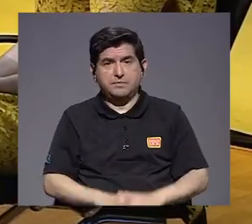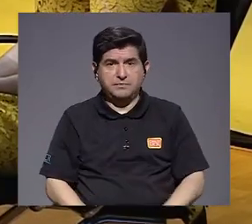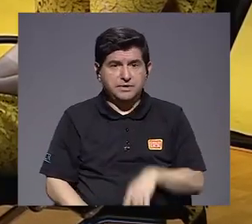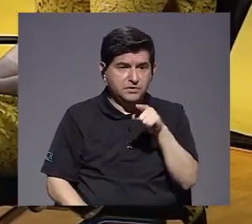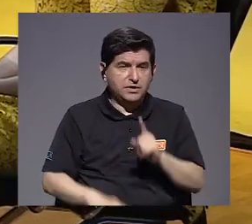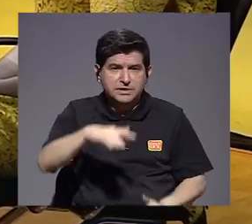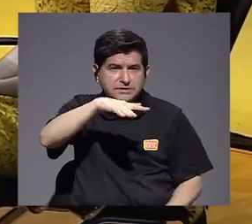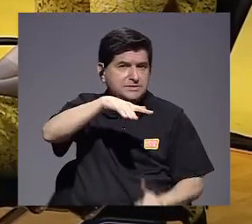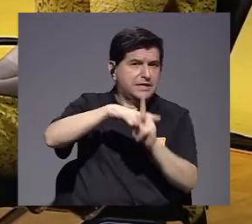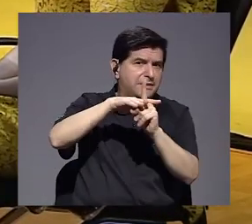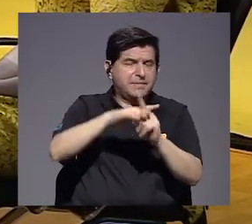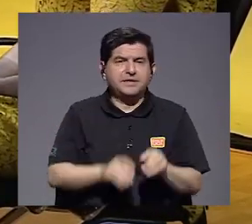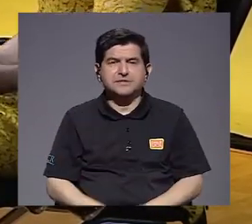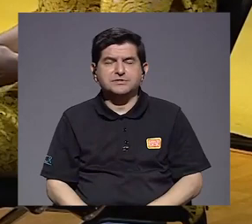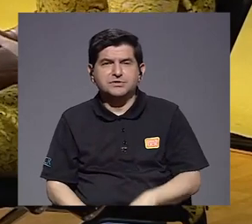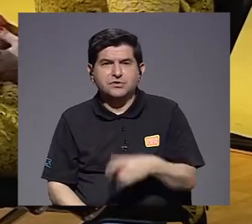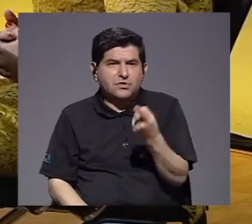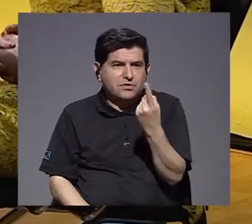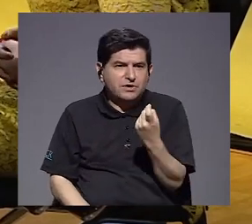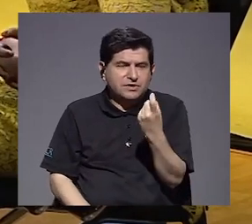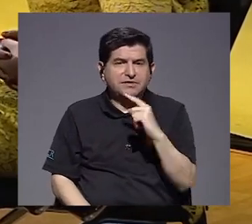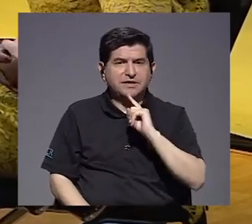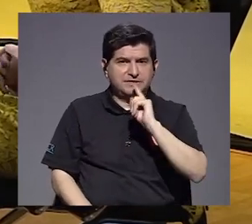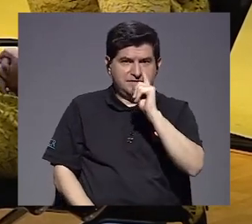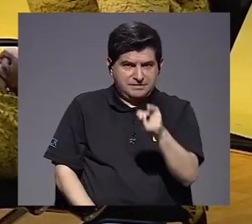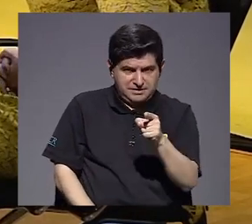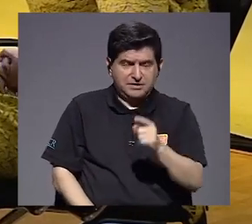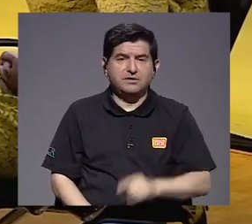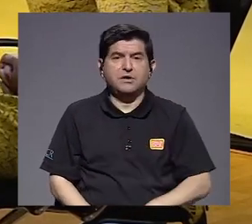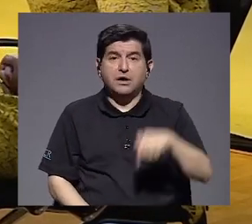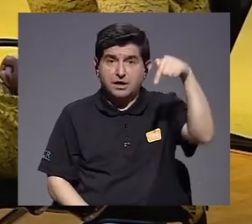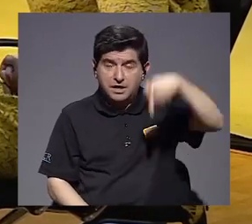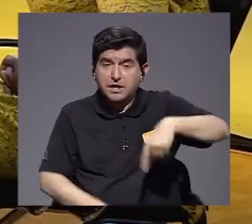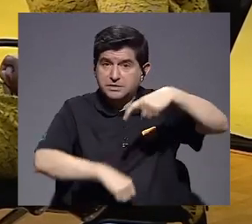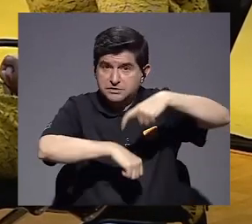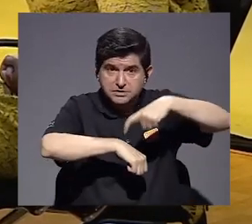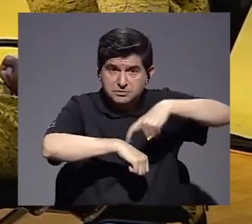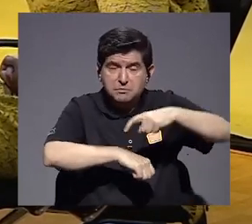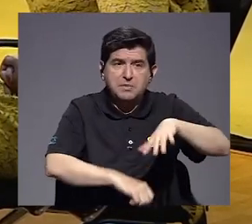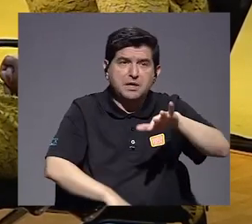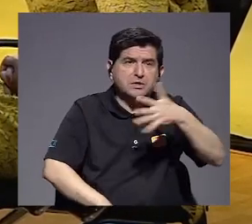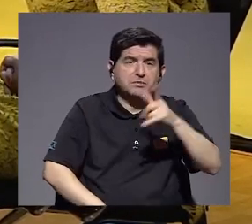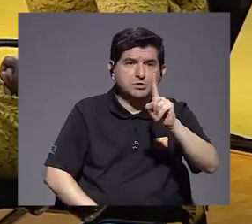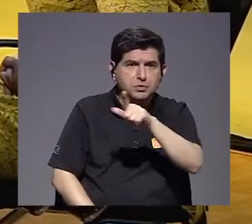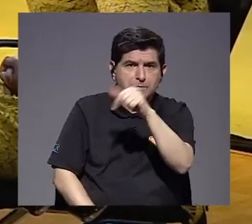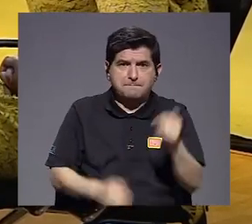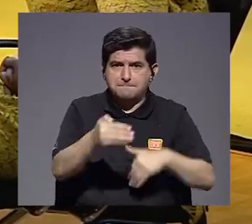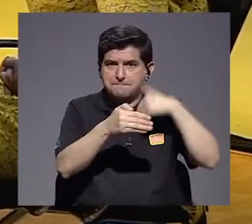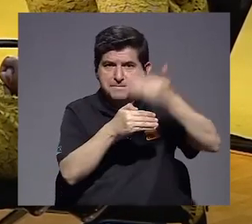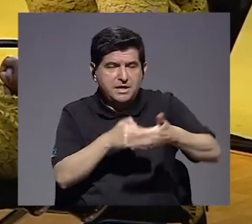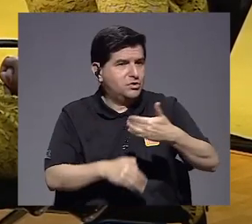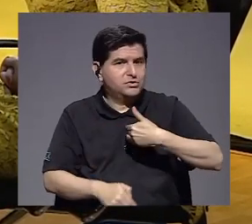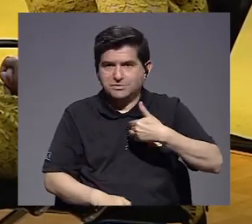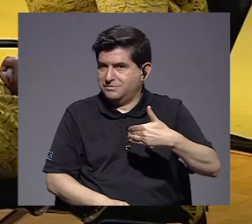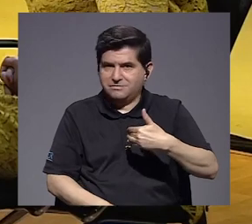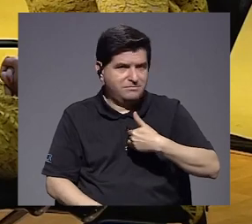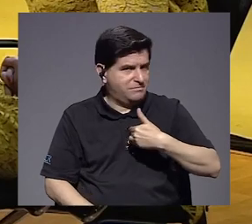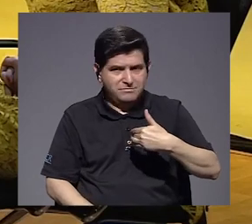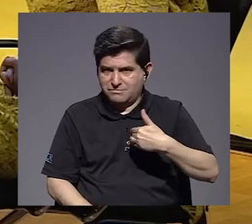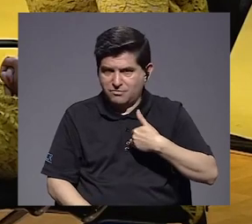aparición deficitaria que usted misma identifica y que hoy, más o menos casi un mes después, no tenemos